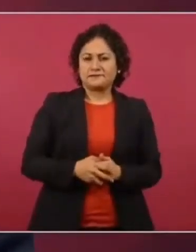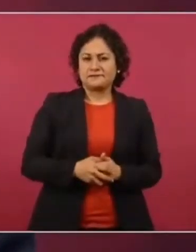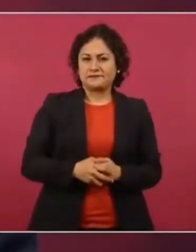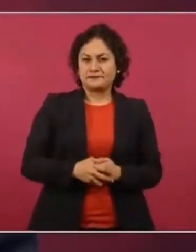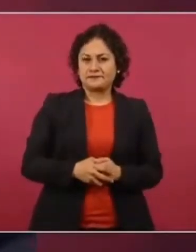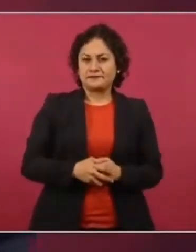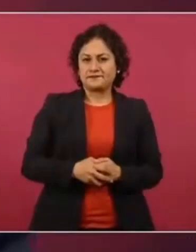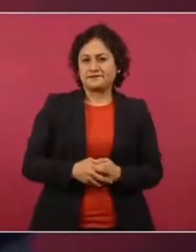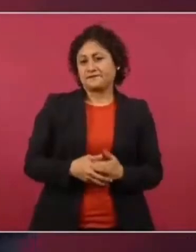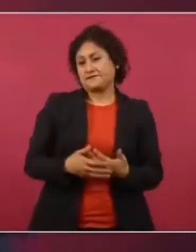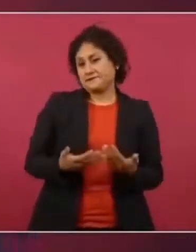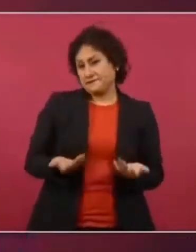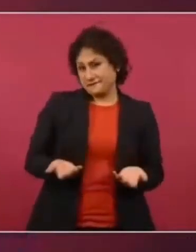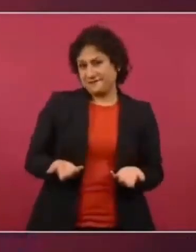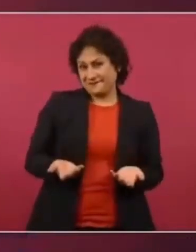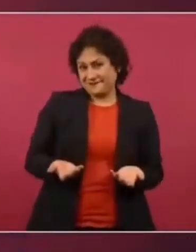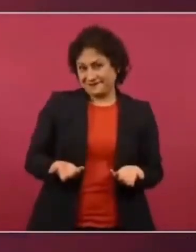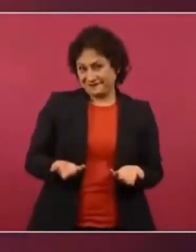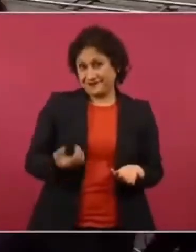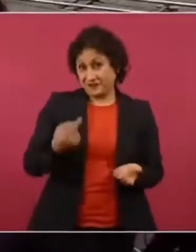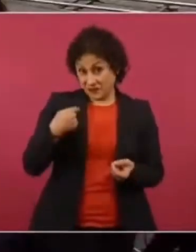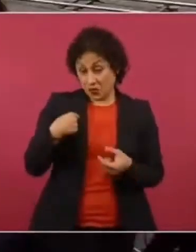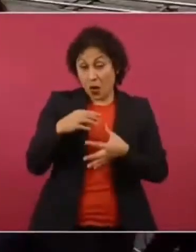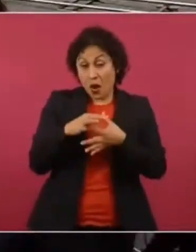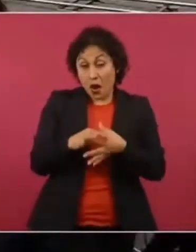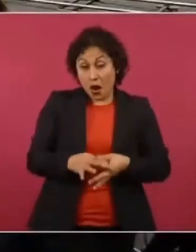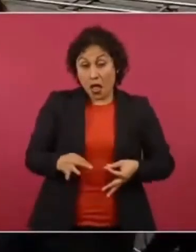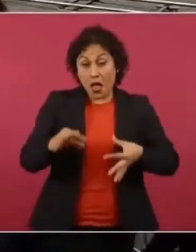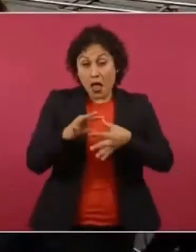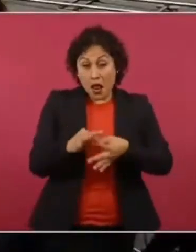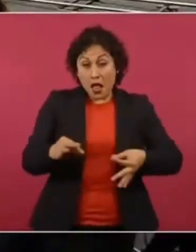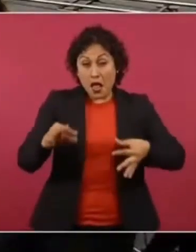todo esto para información de los jóvenes.